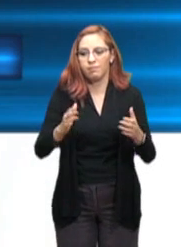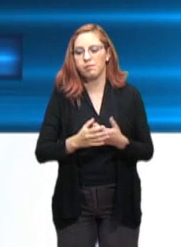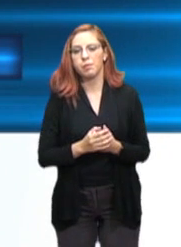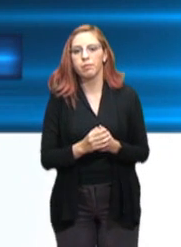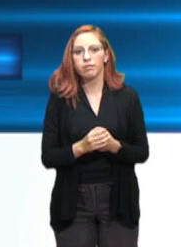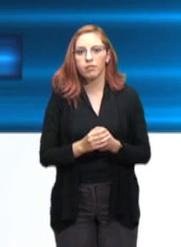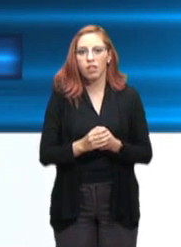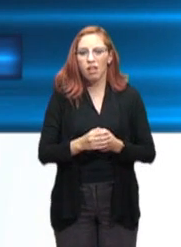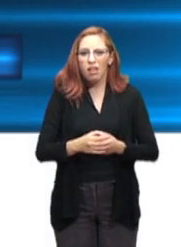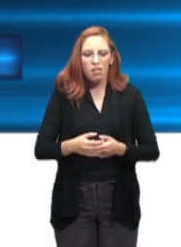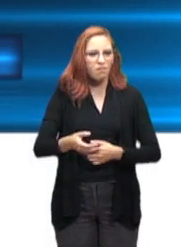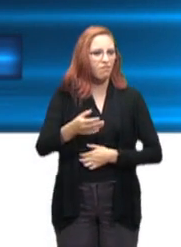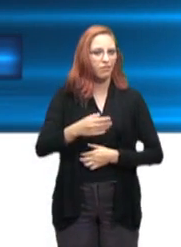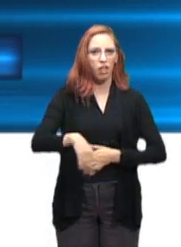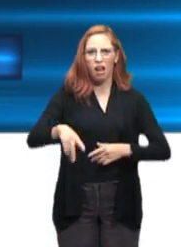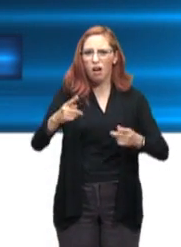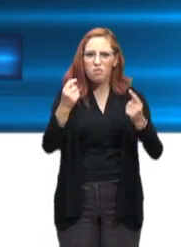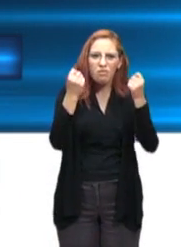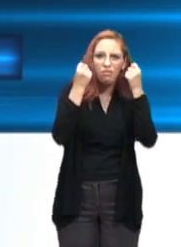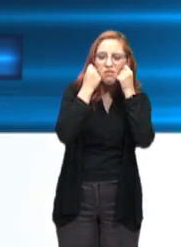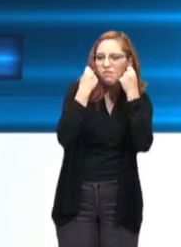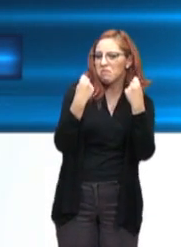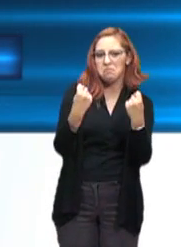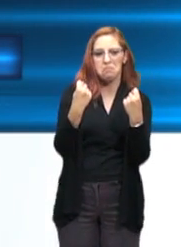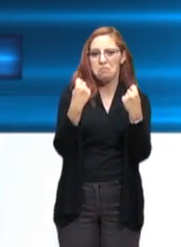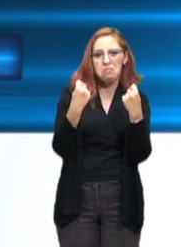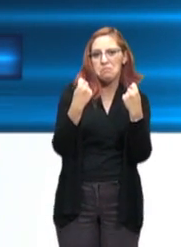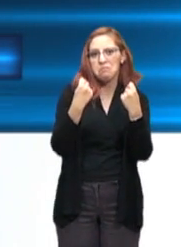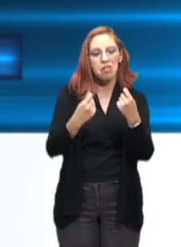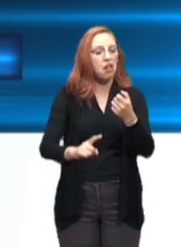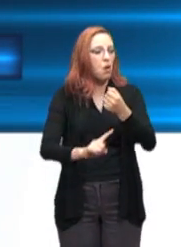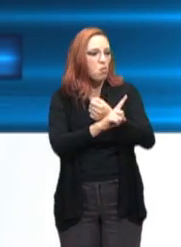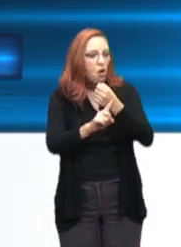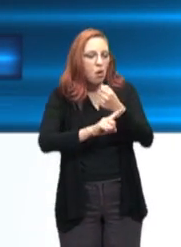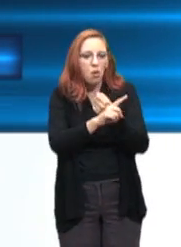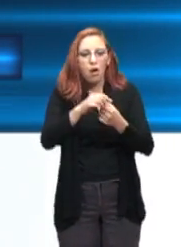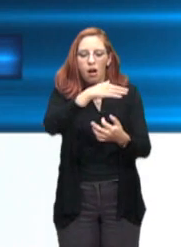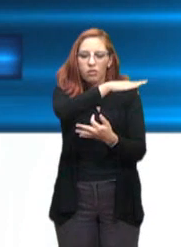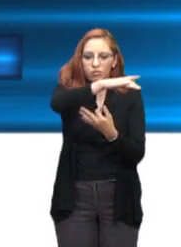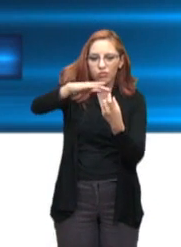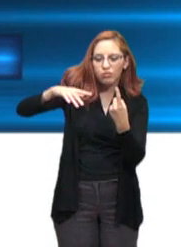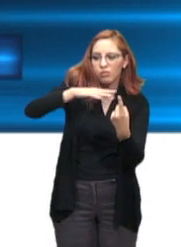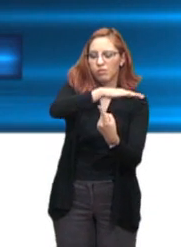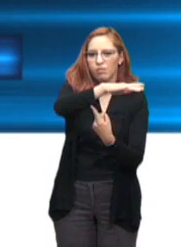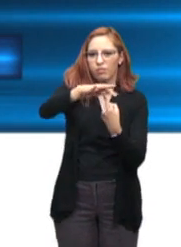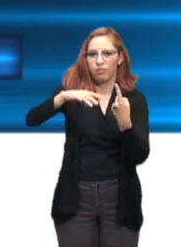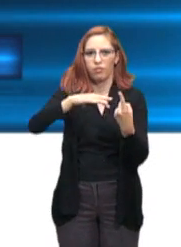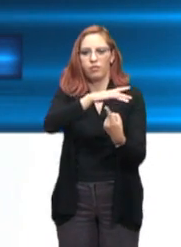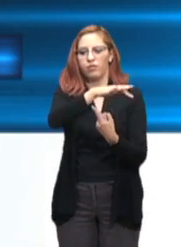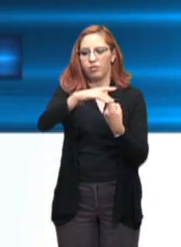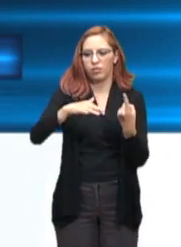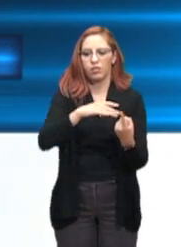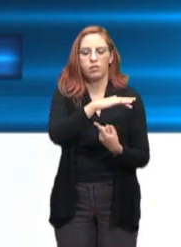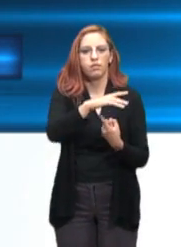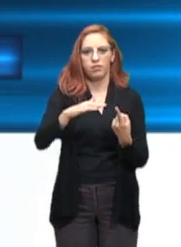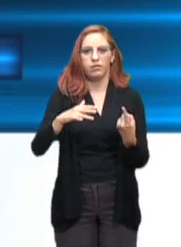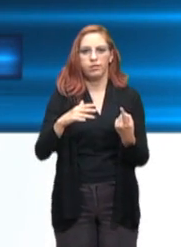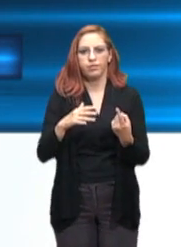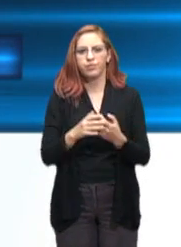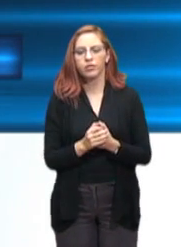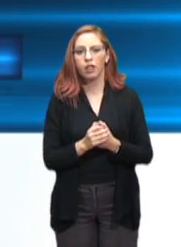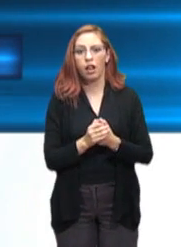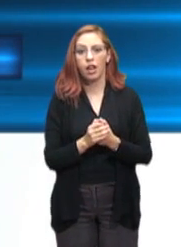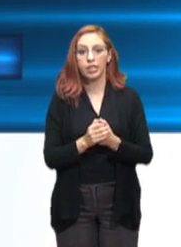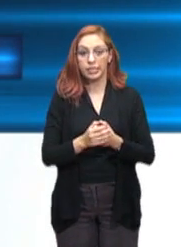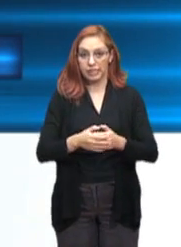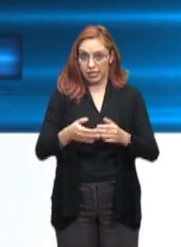sin importarles que estén afectando a la población, buscan costear sus programas. Que dicho sea de